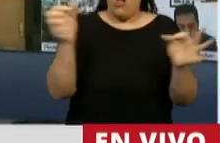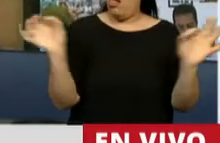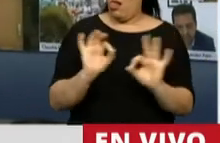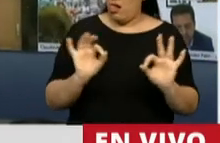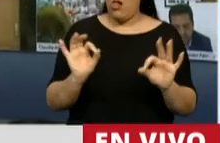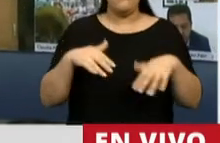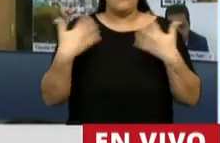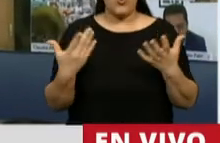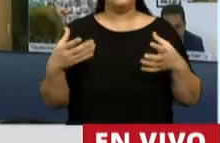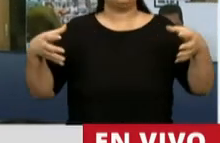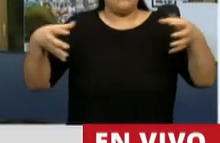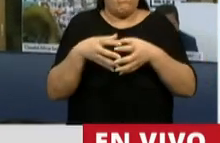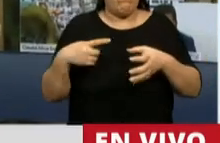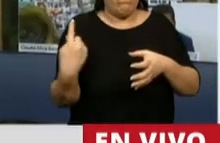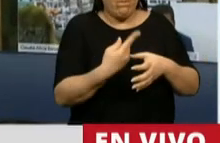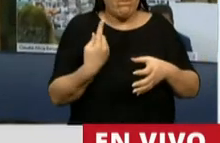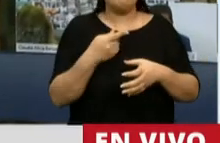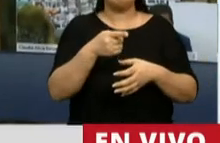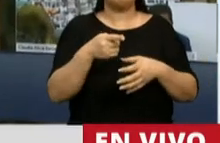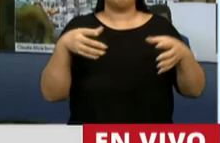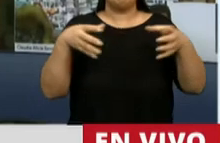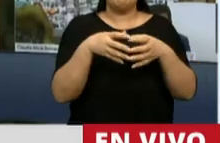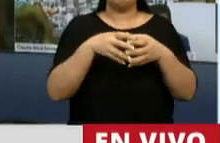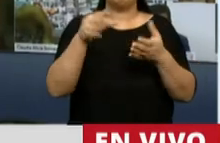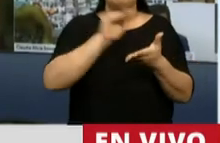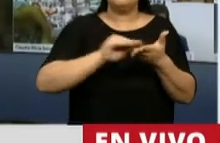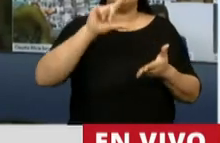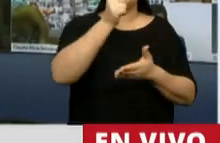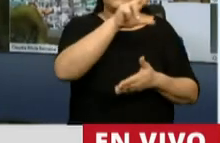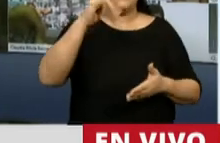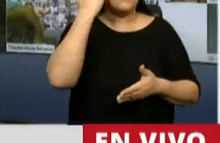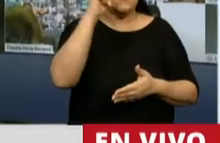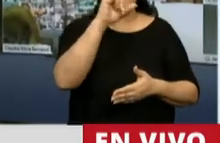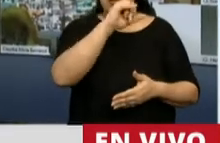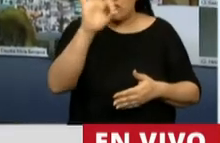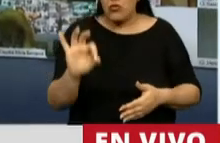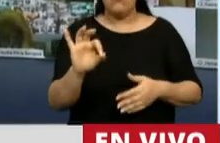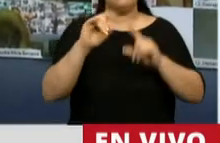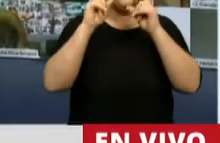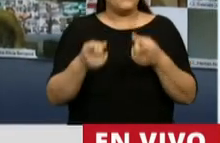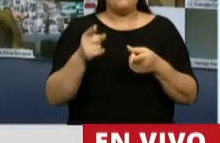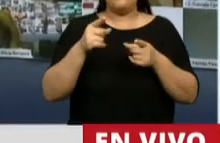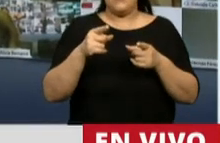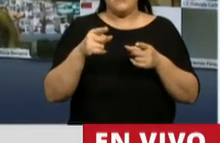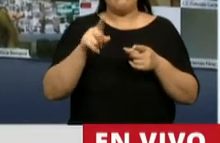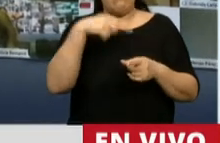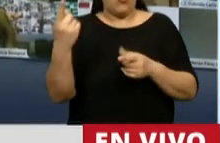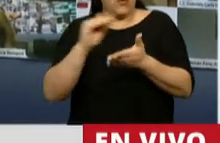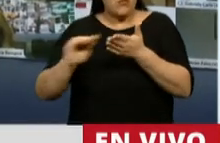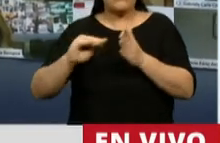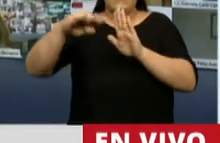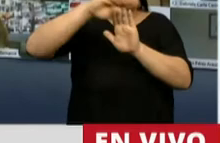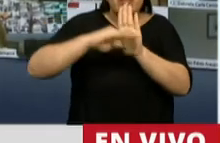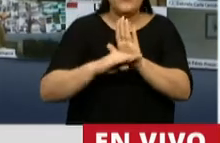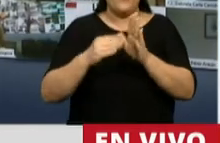bloque hemos presentado, junto a las diputadas Carrizo y Najul, proyectos para crear programas especiales para esta emergencia que están atravesando